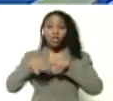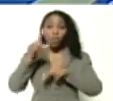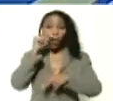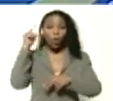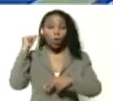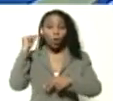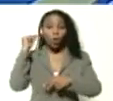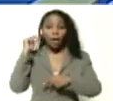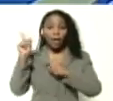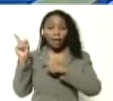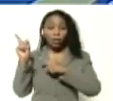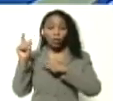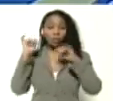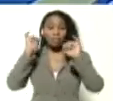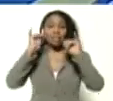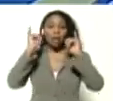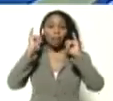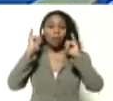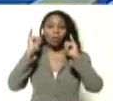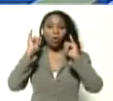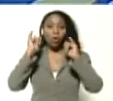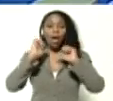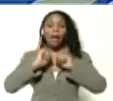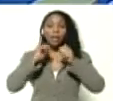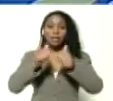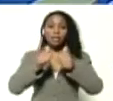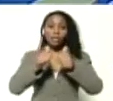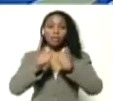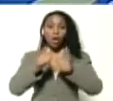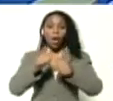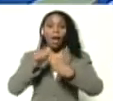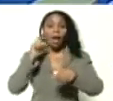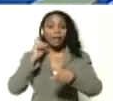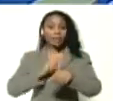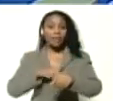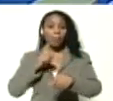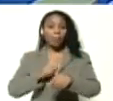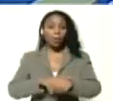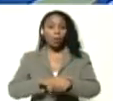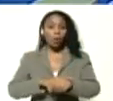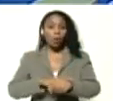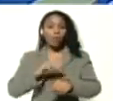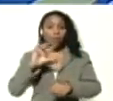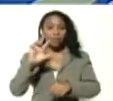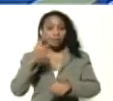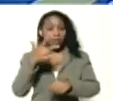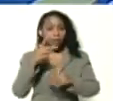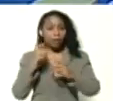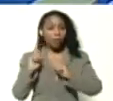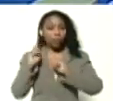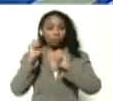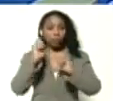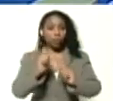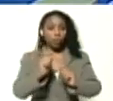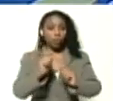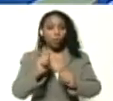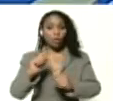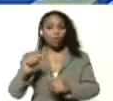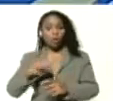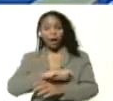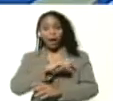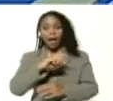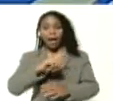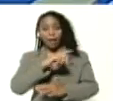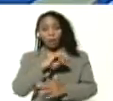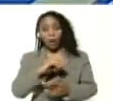estén celebrando ya el inicio de la era tricentenaria cuando nuestro general generalísimo Francisco de Miranda